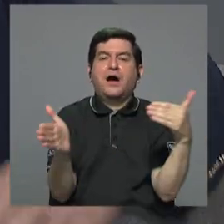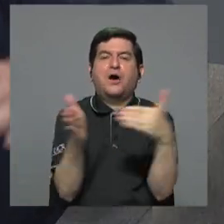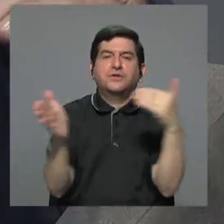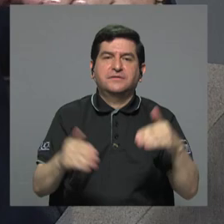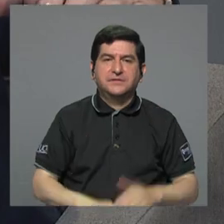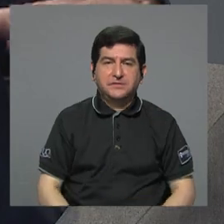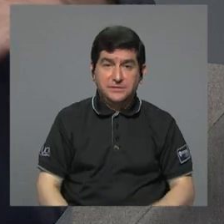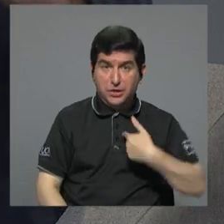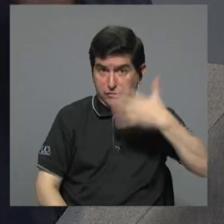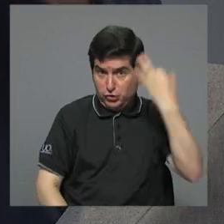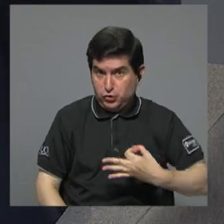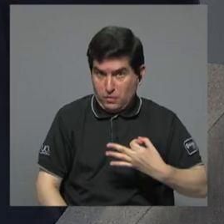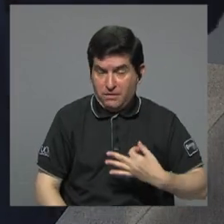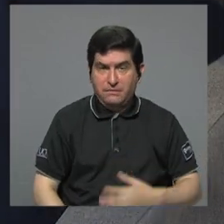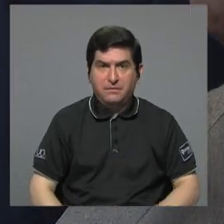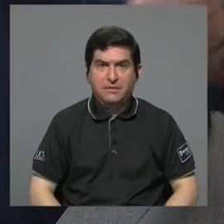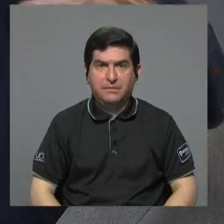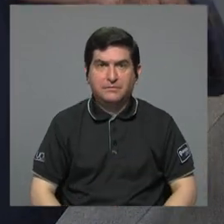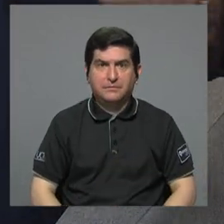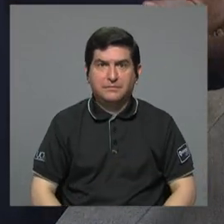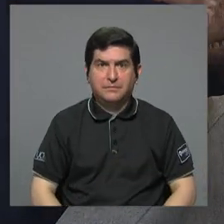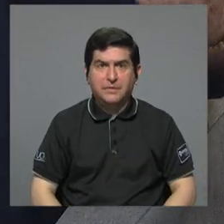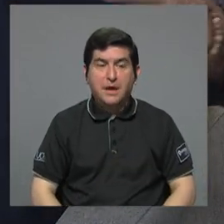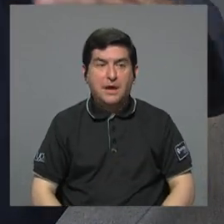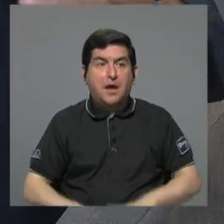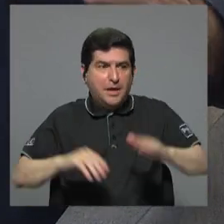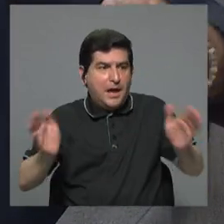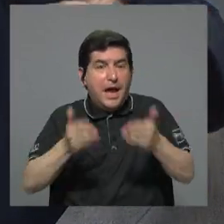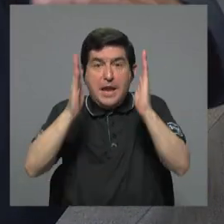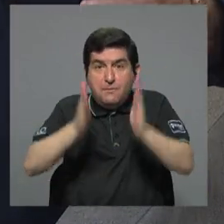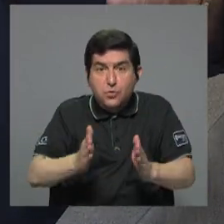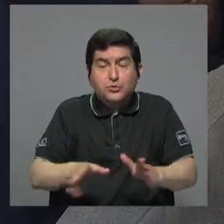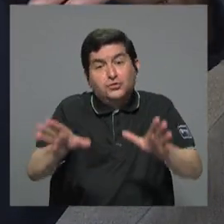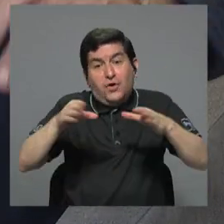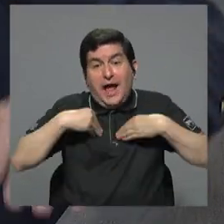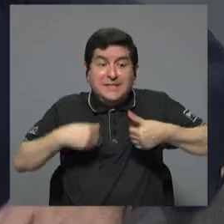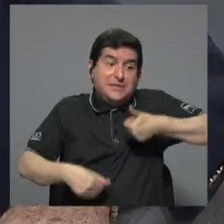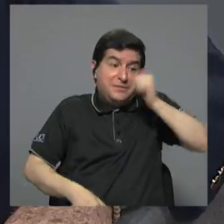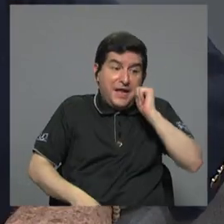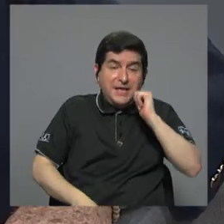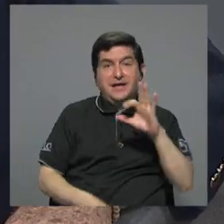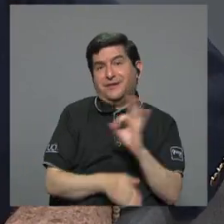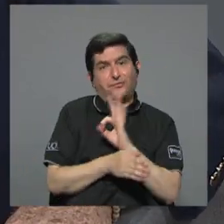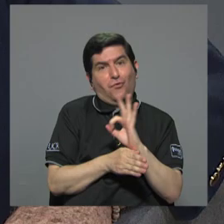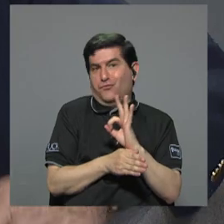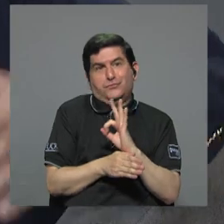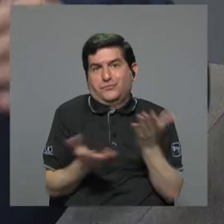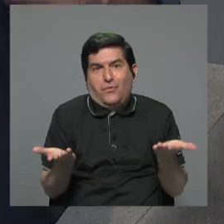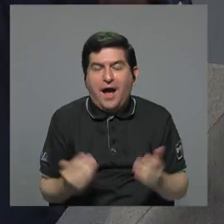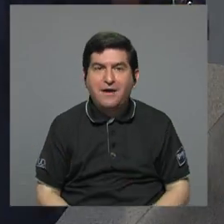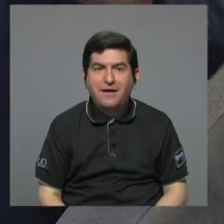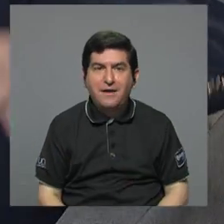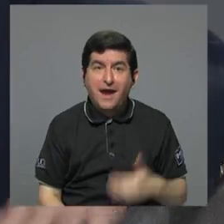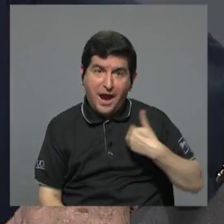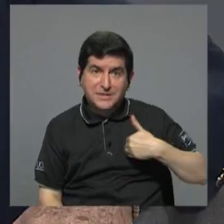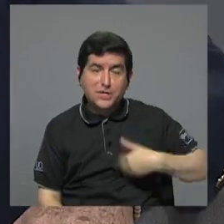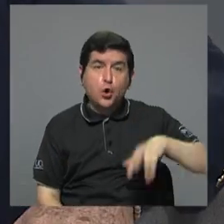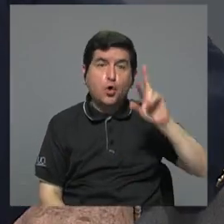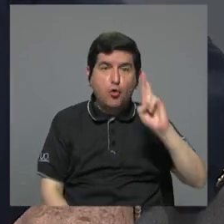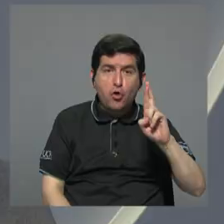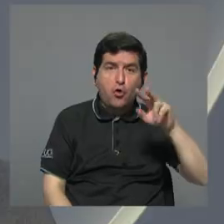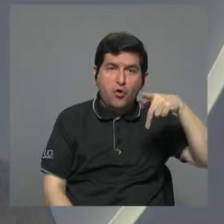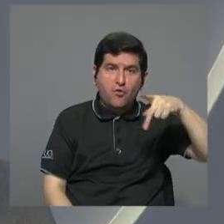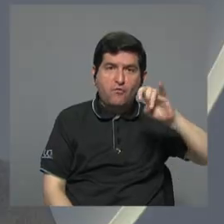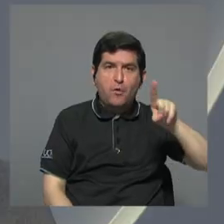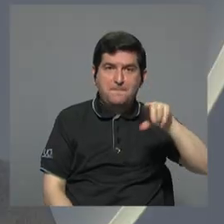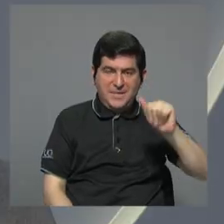Y a mí me parece que el que la impulsó, reconociera ayer que no funciona, que es Rodolfo Pisa. Es decir,